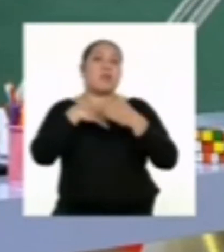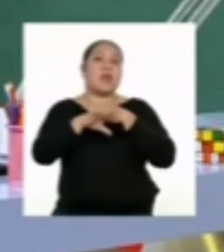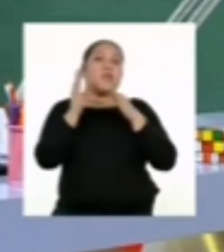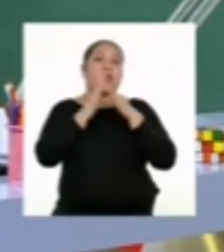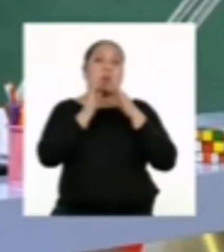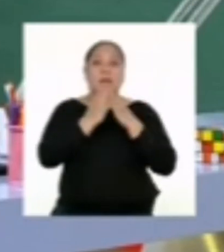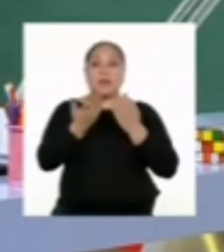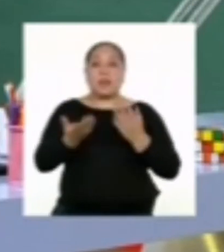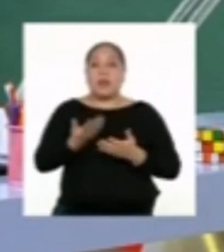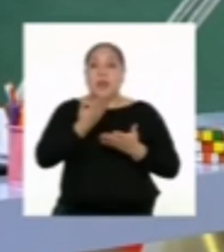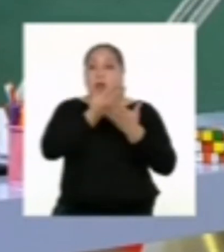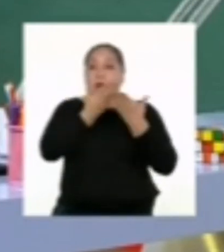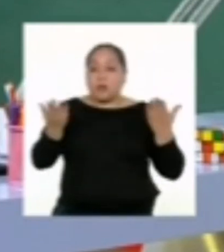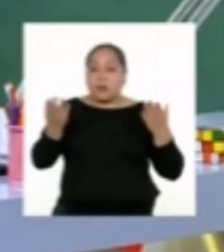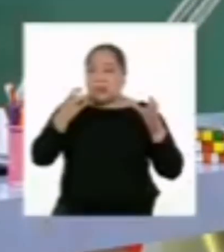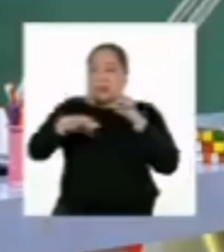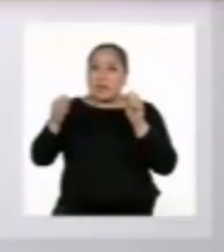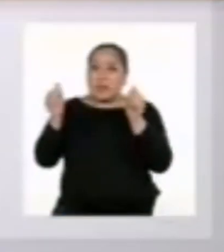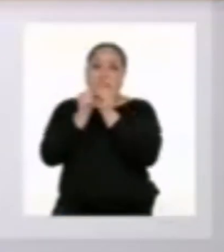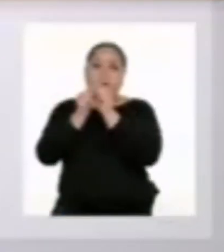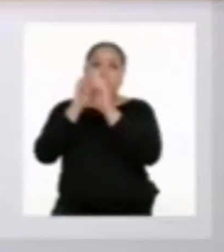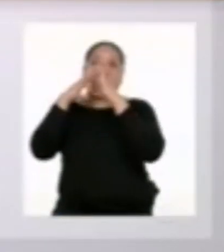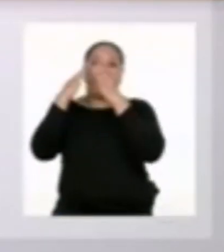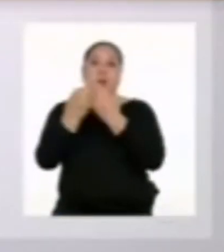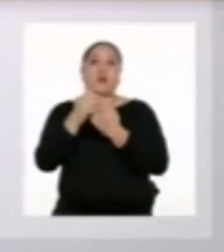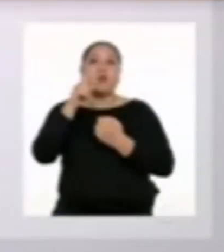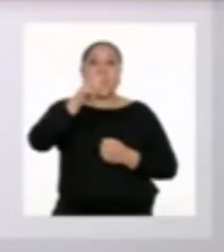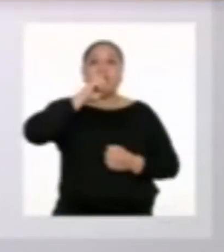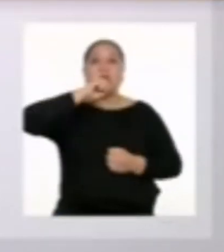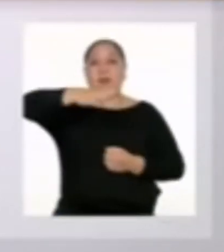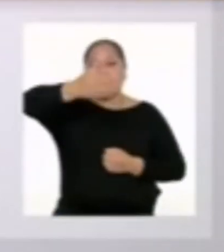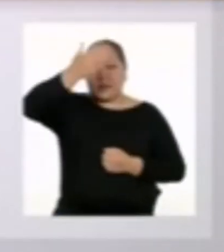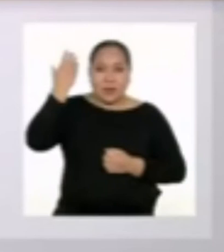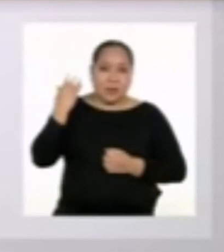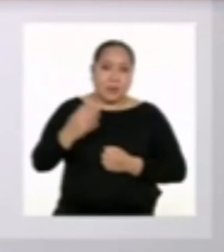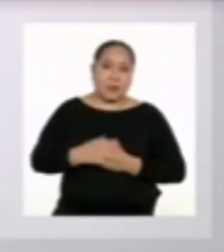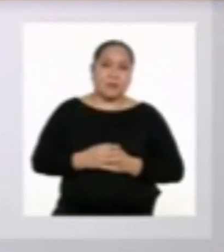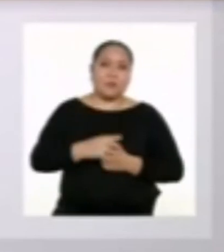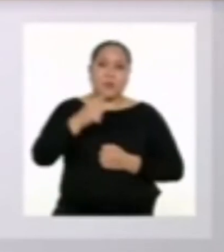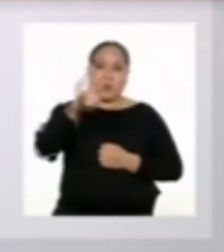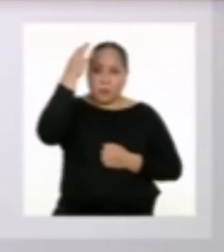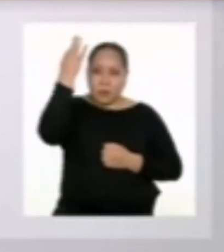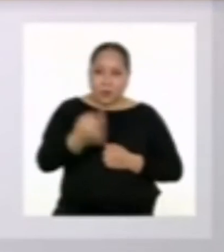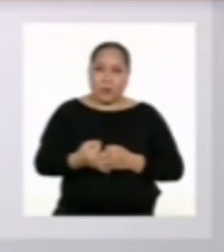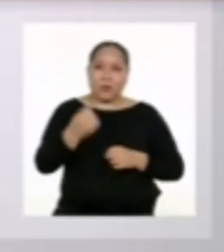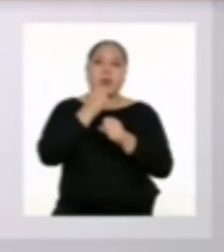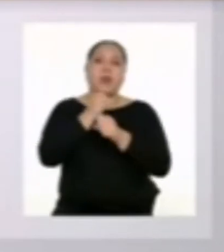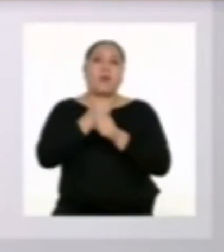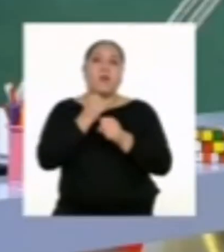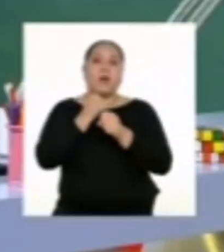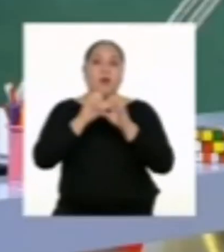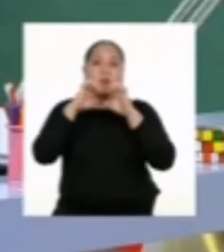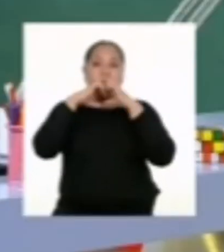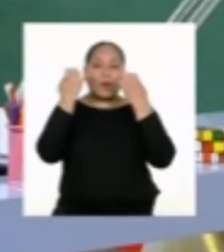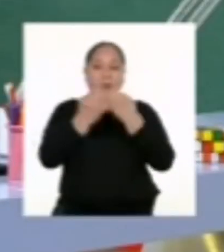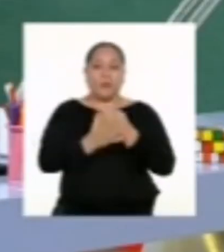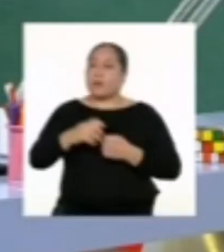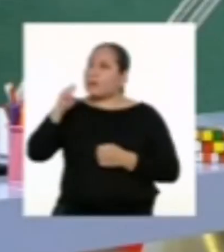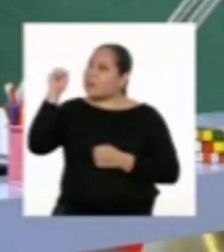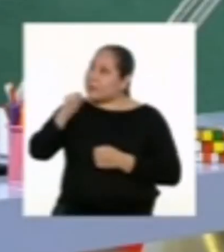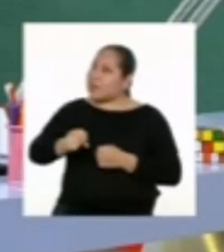y en las actividades que hagamos con la familia. Como dijiste al inicio, un verdadero trabajo en equipo.